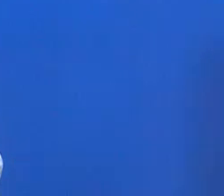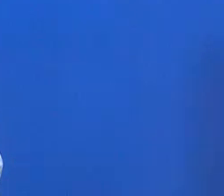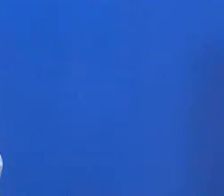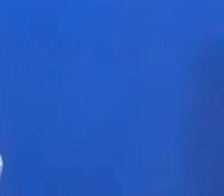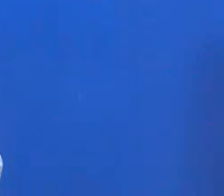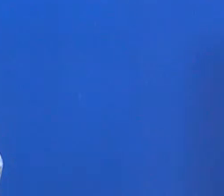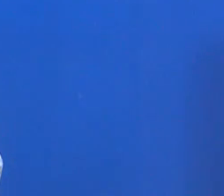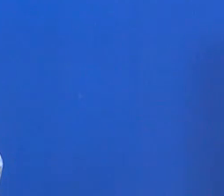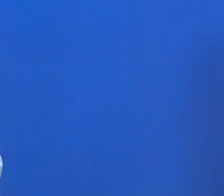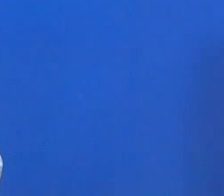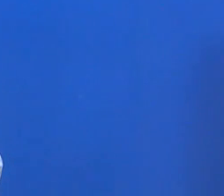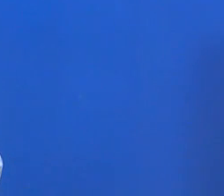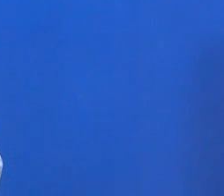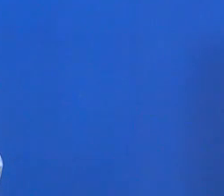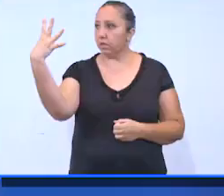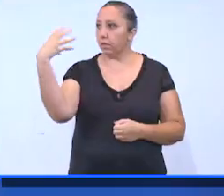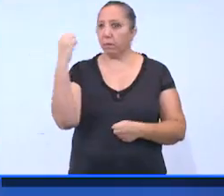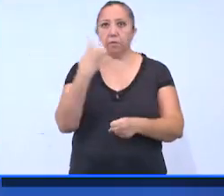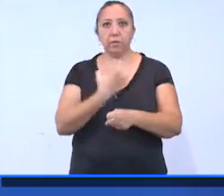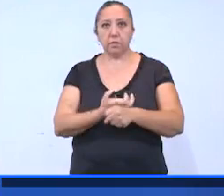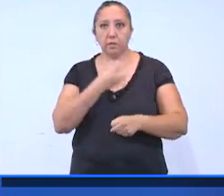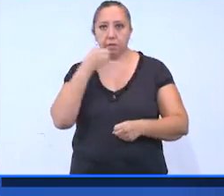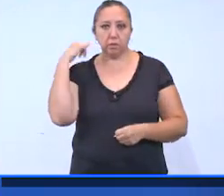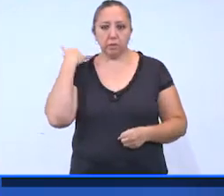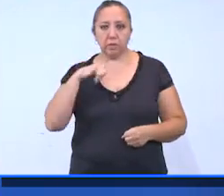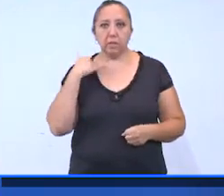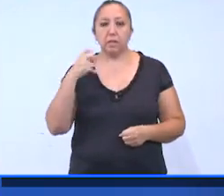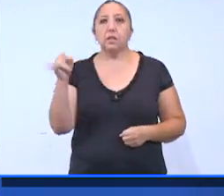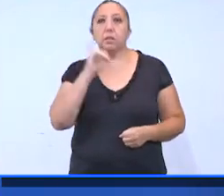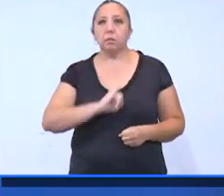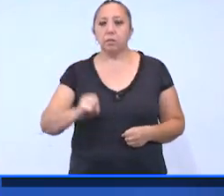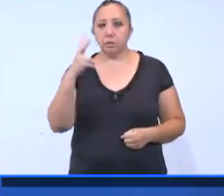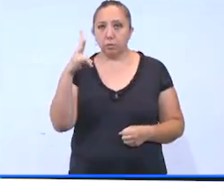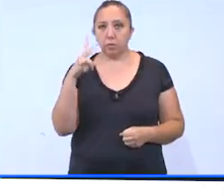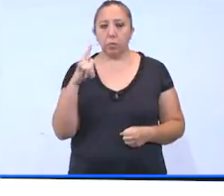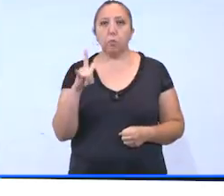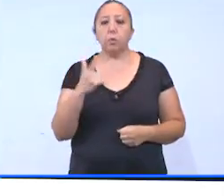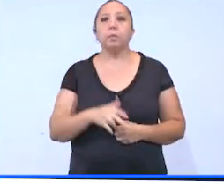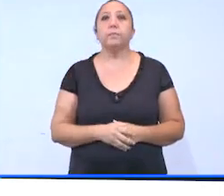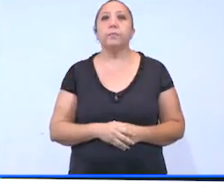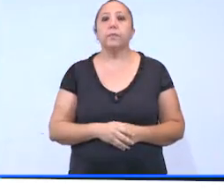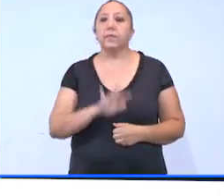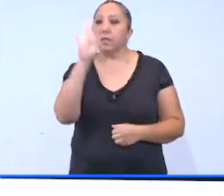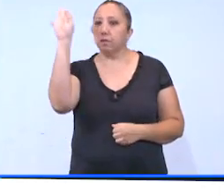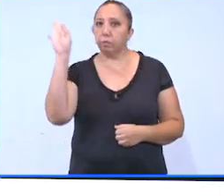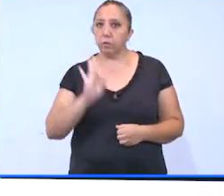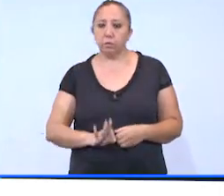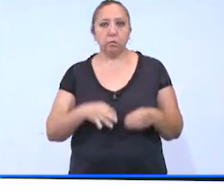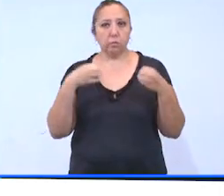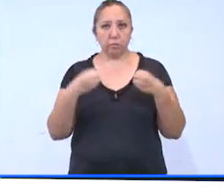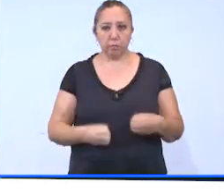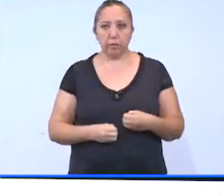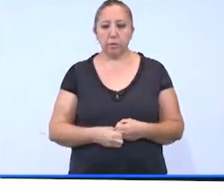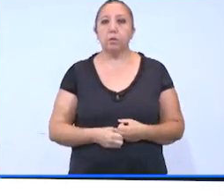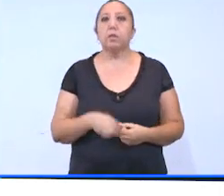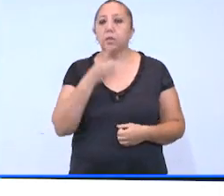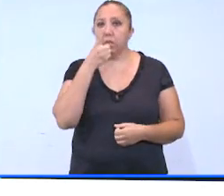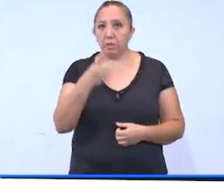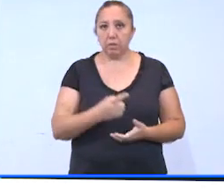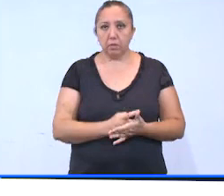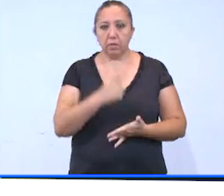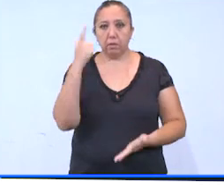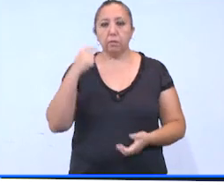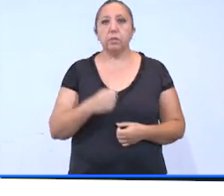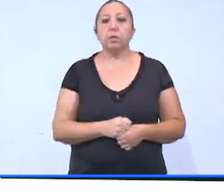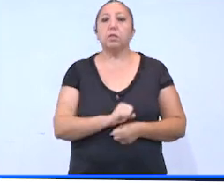Estos son los indicadores del semáforo estatal de Yucatán, este jueves 2 de julio. El porcentaje de ocupación de cuidados intensivos total,